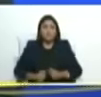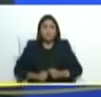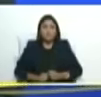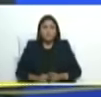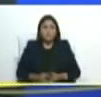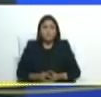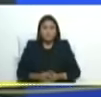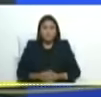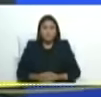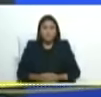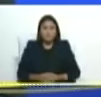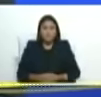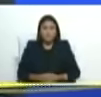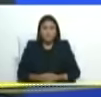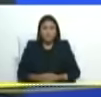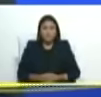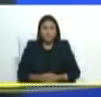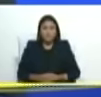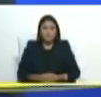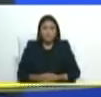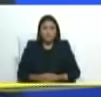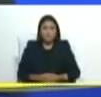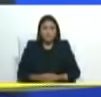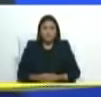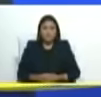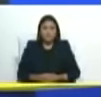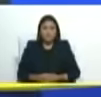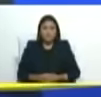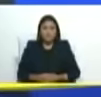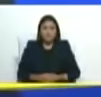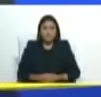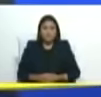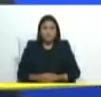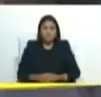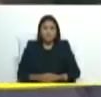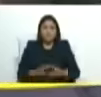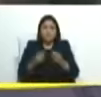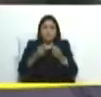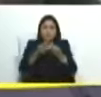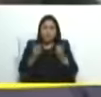padrino entre los que puedo ver aquí y muchos de ustedes